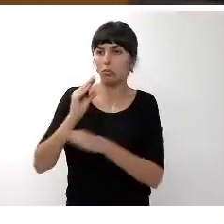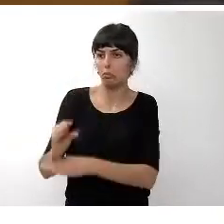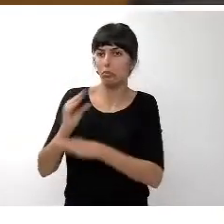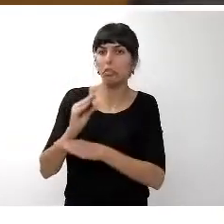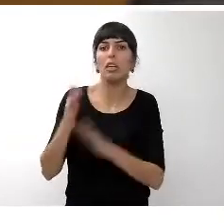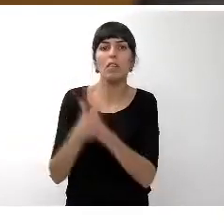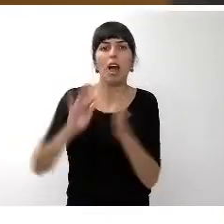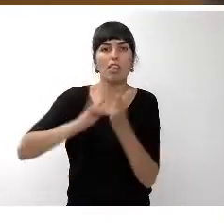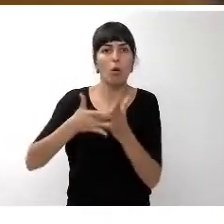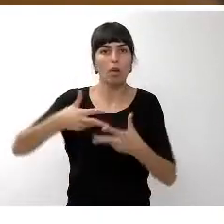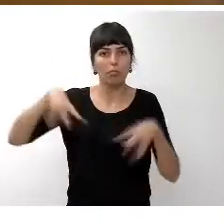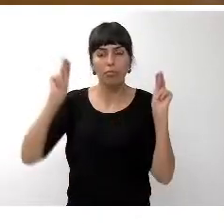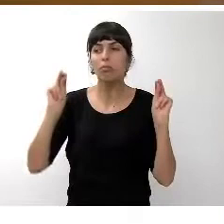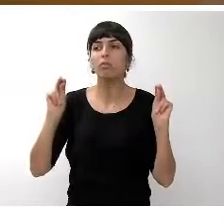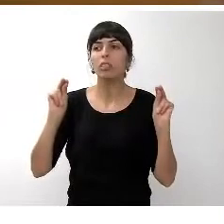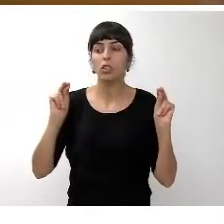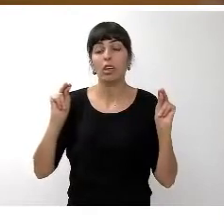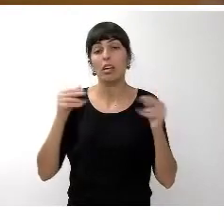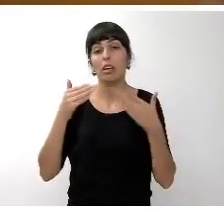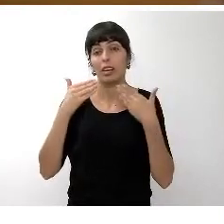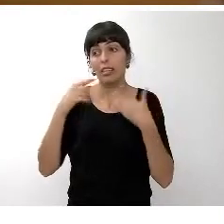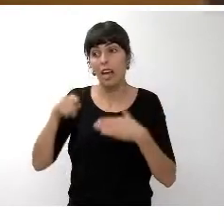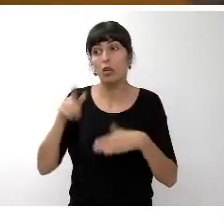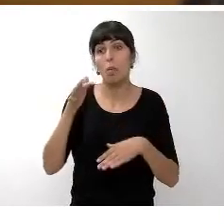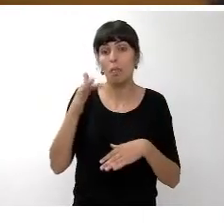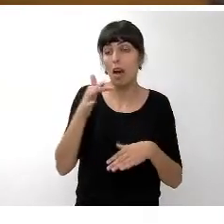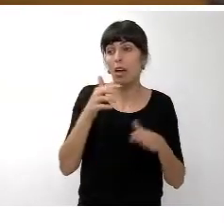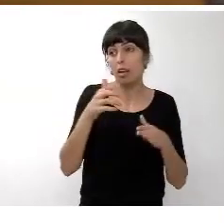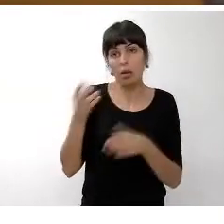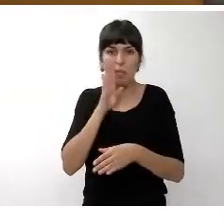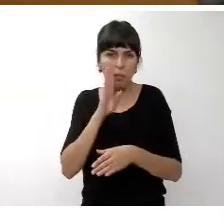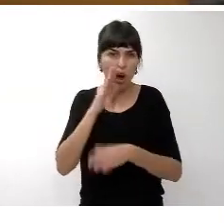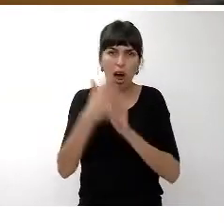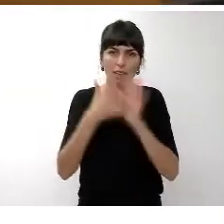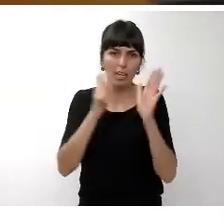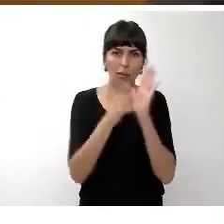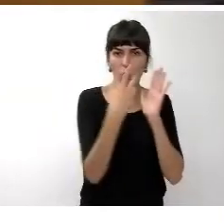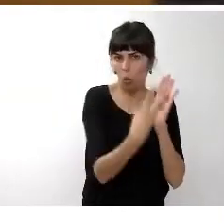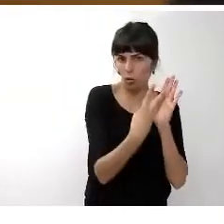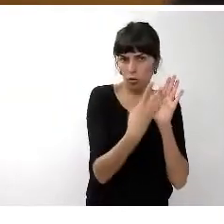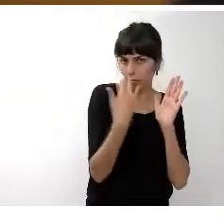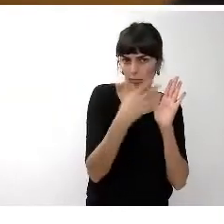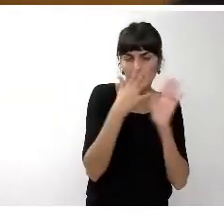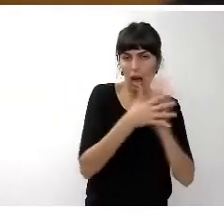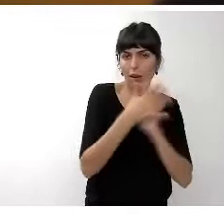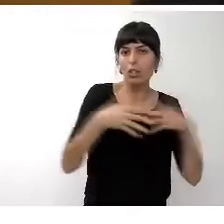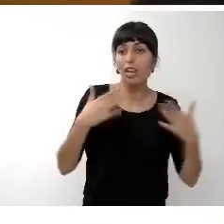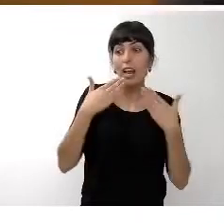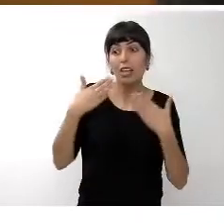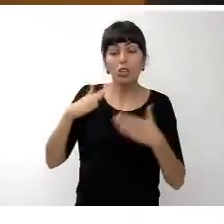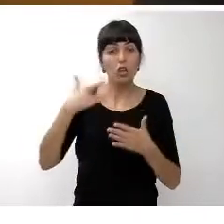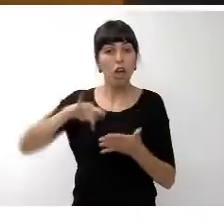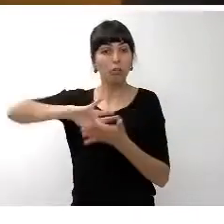recursos que estaban en capítulo 4 en el 2015 poder dedicarlos en el año 2016 a políticas de gasto